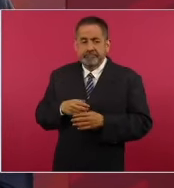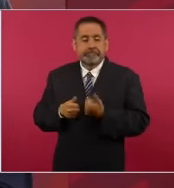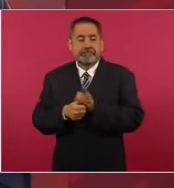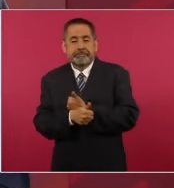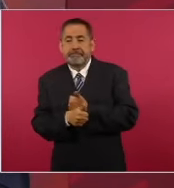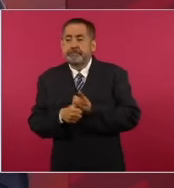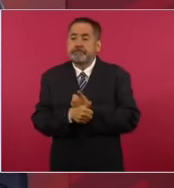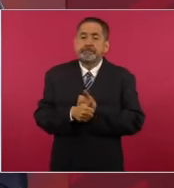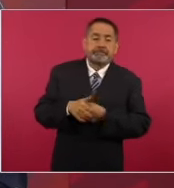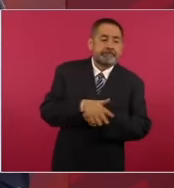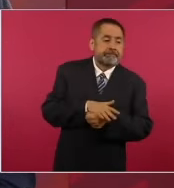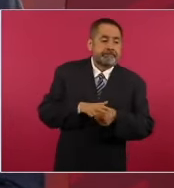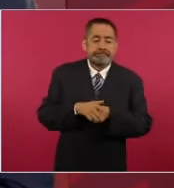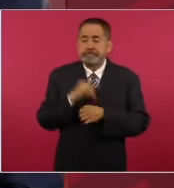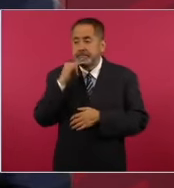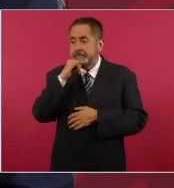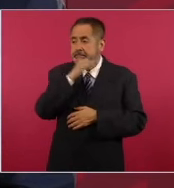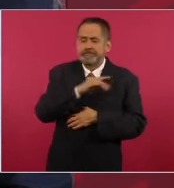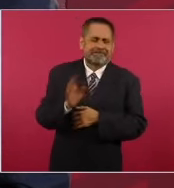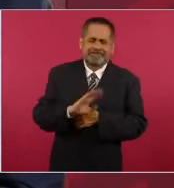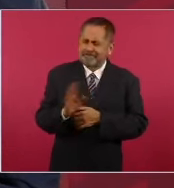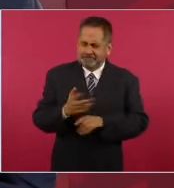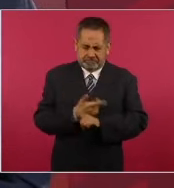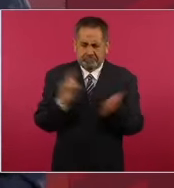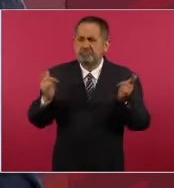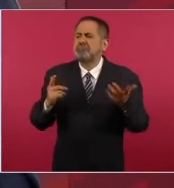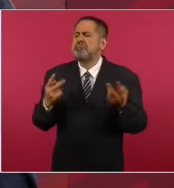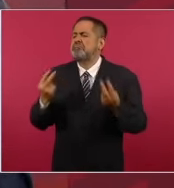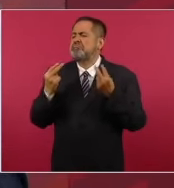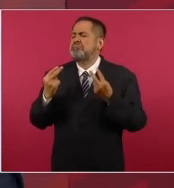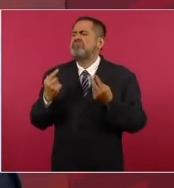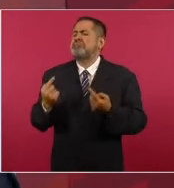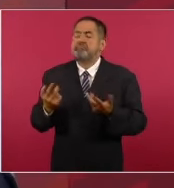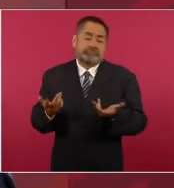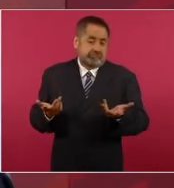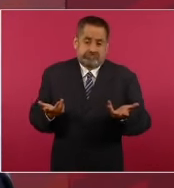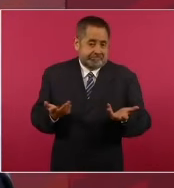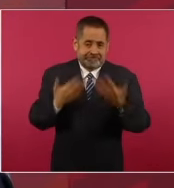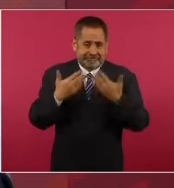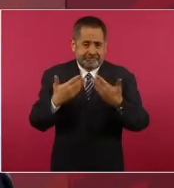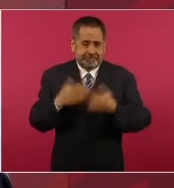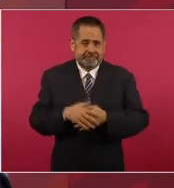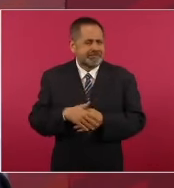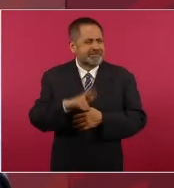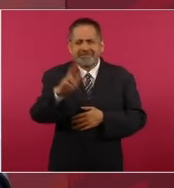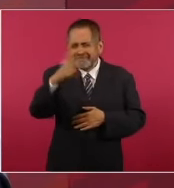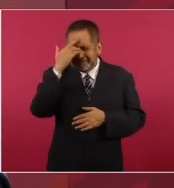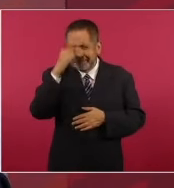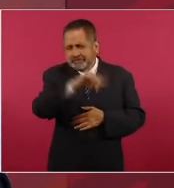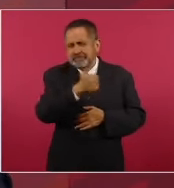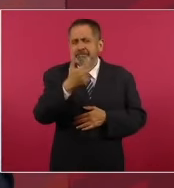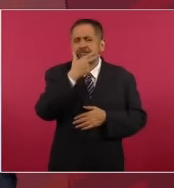hipocresía. El otro señor que dijo que iba a quemar en